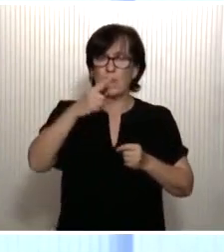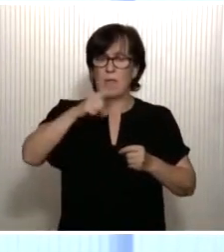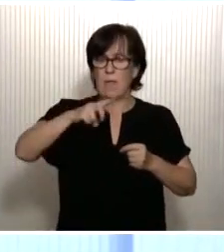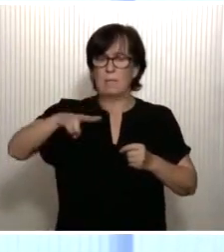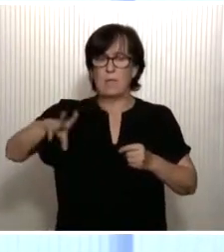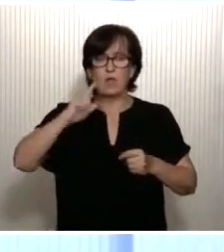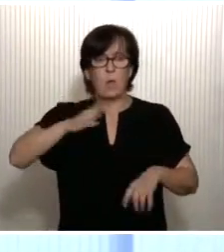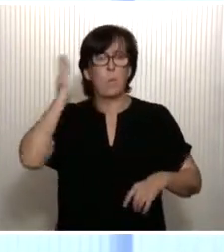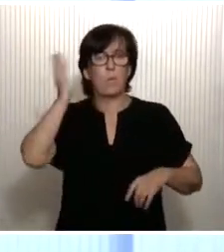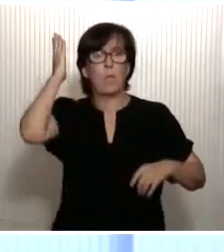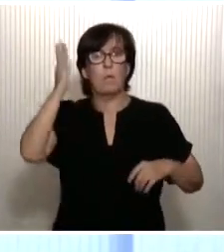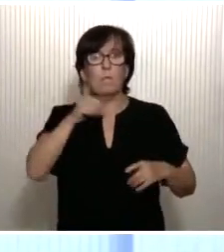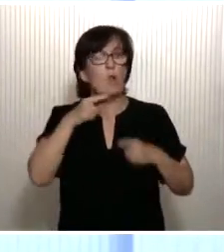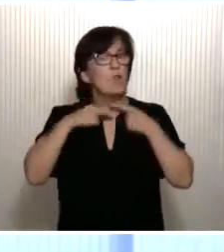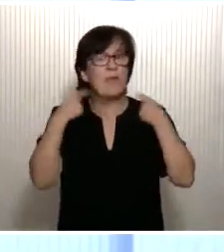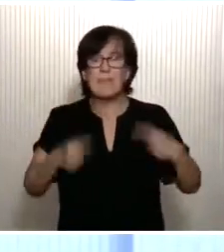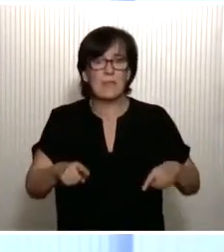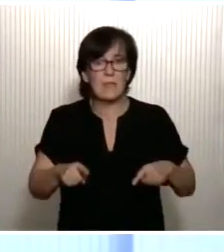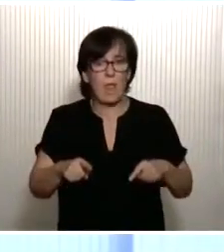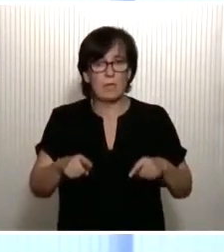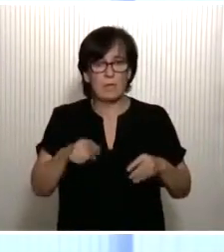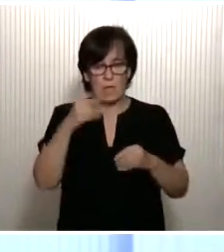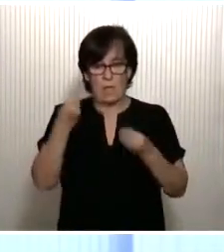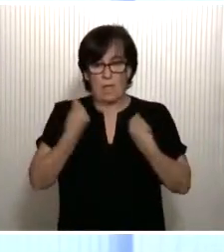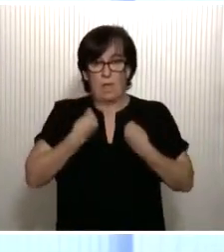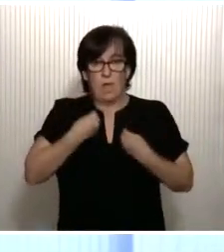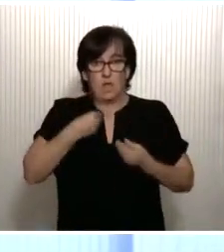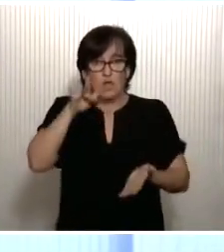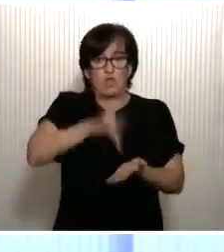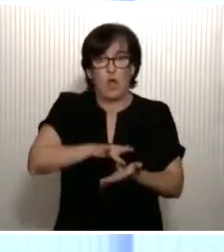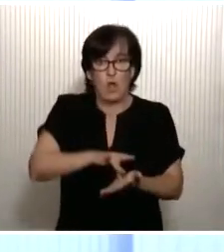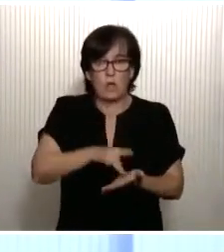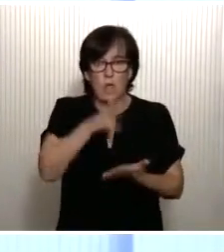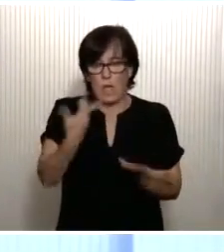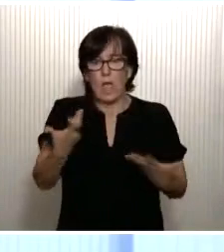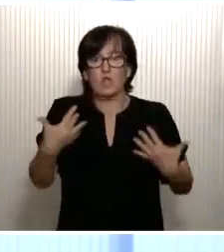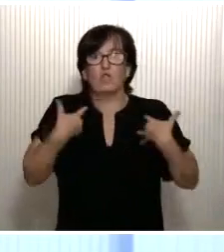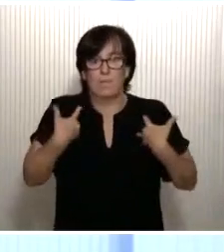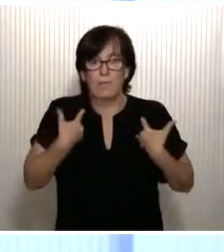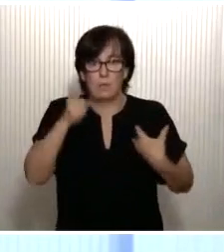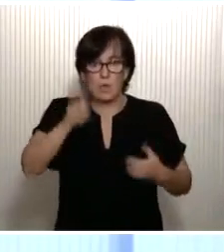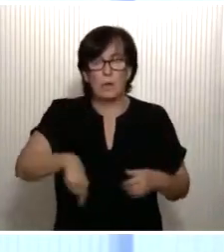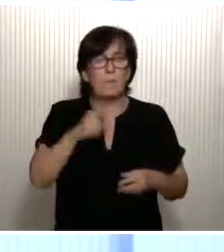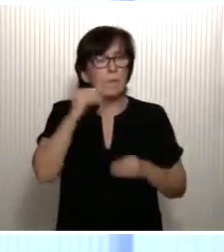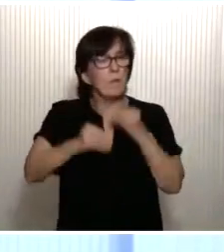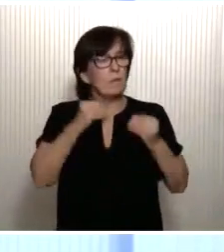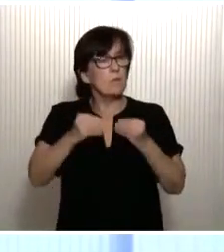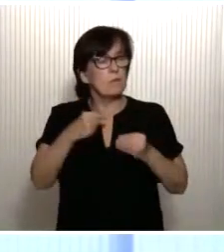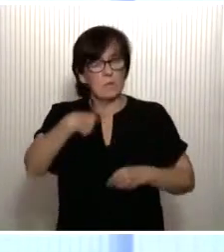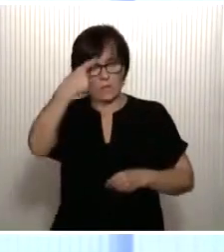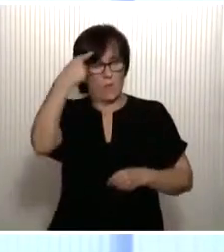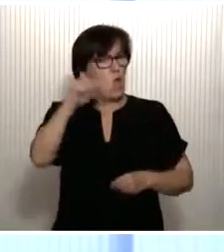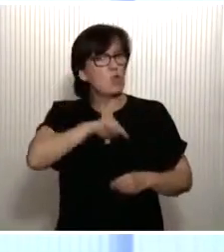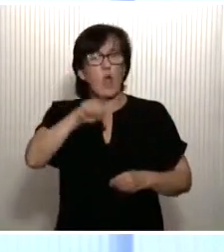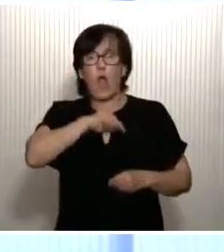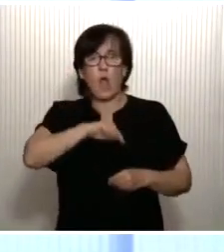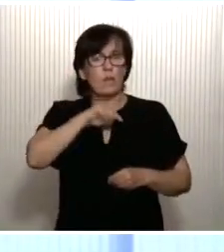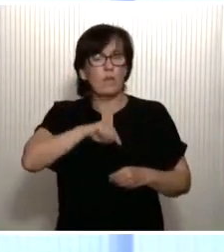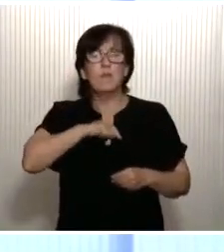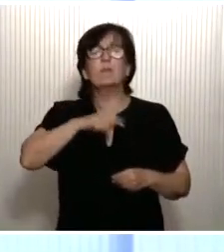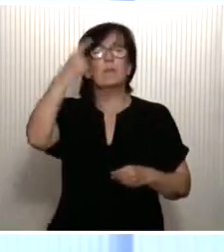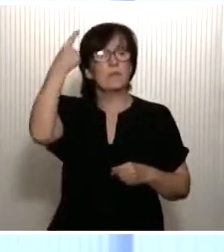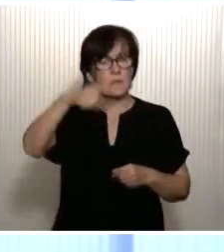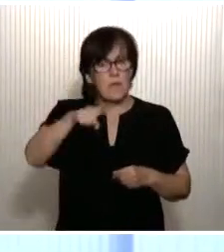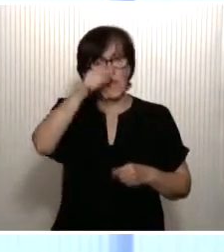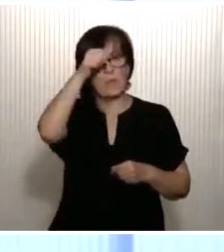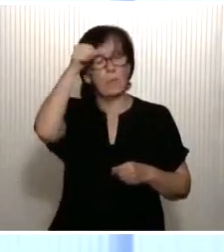Golpeados por una desgracia como la que estamos viviendo, como la que estamos sufriendo, hemos tomado plena conciencia, hemos tomado